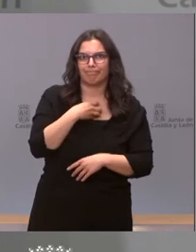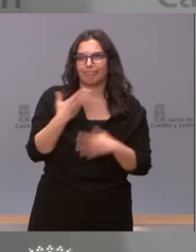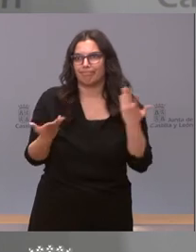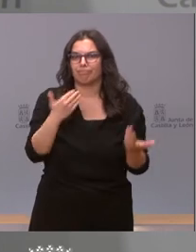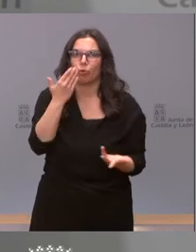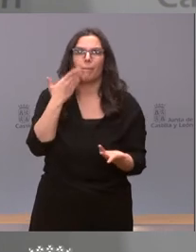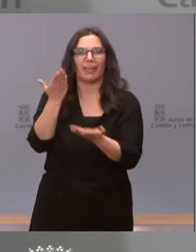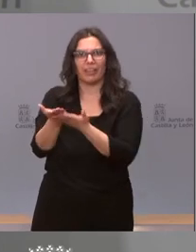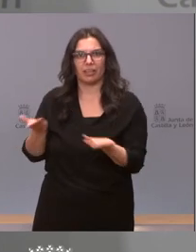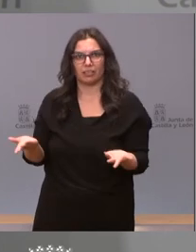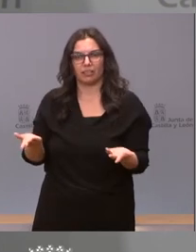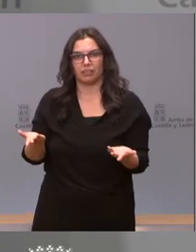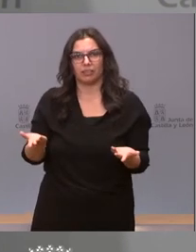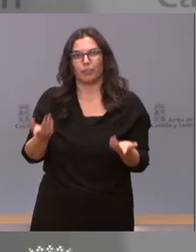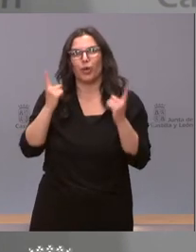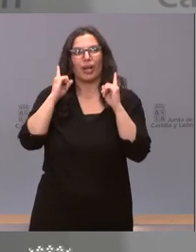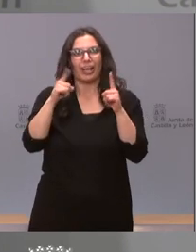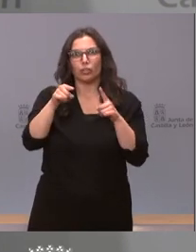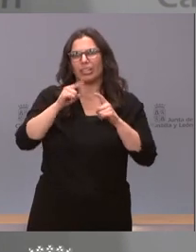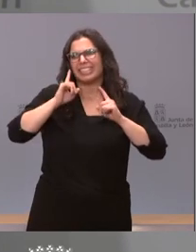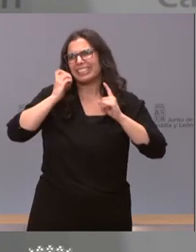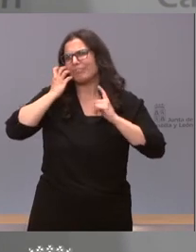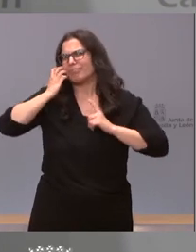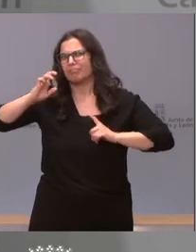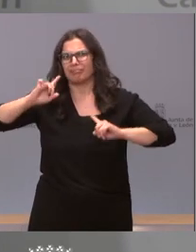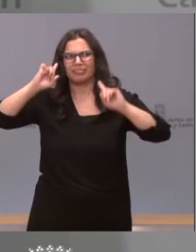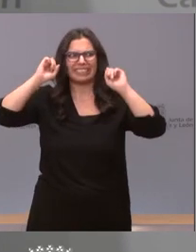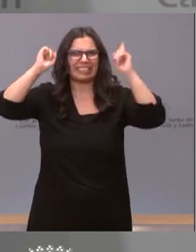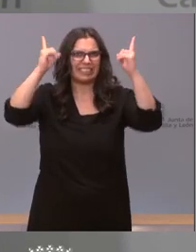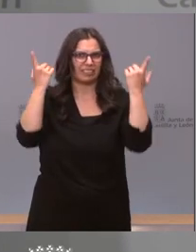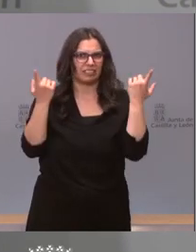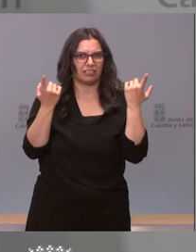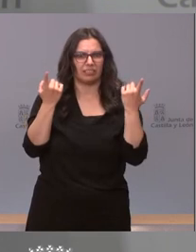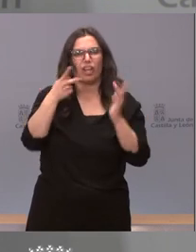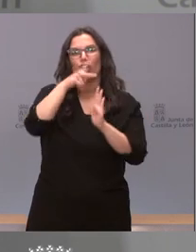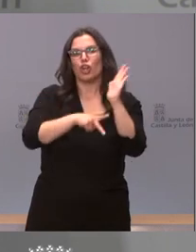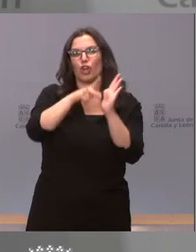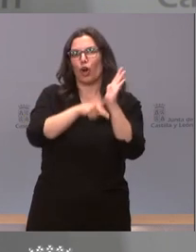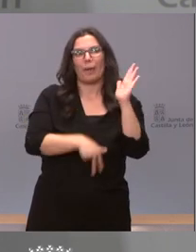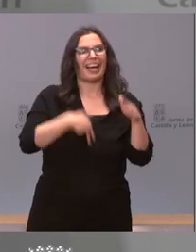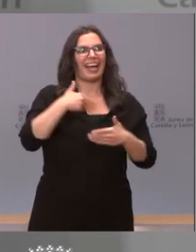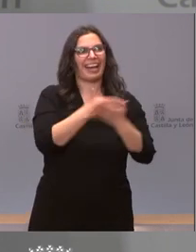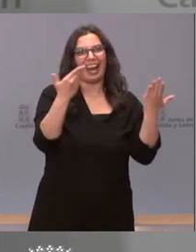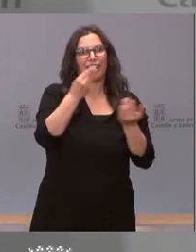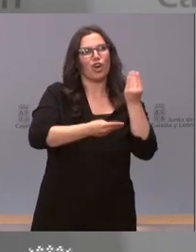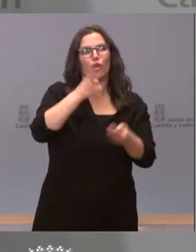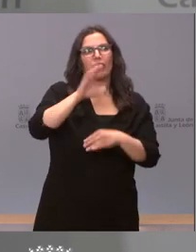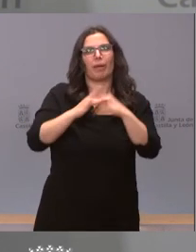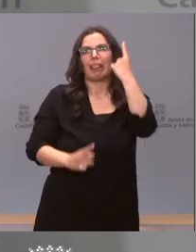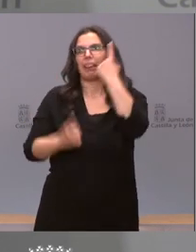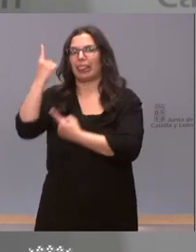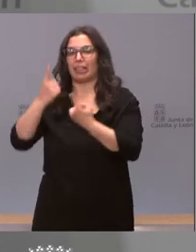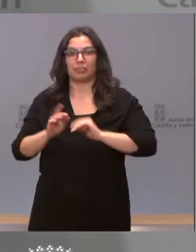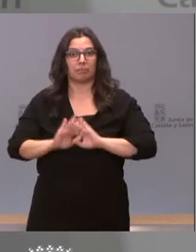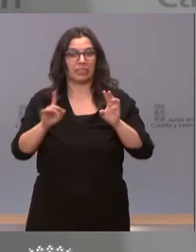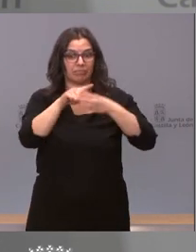esos casos son absolutamente excepcionales las normas no se hacen para la excepción y nada más